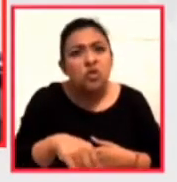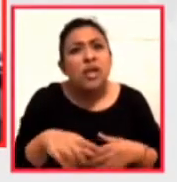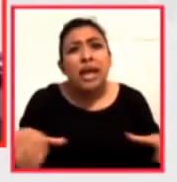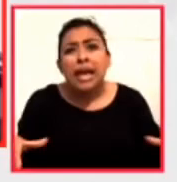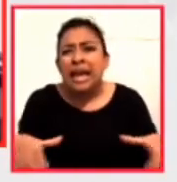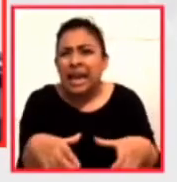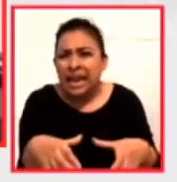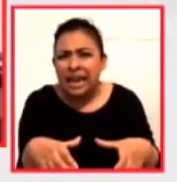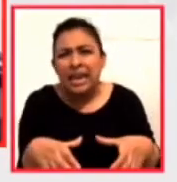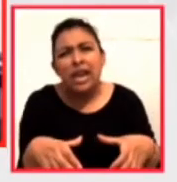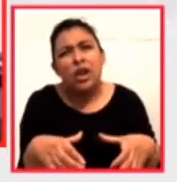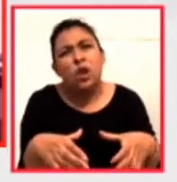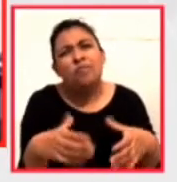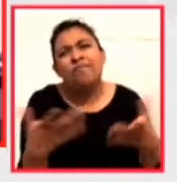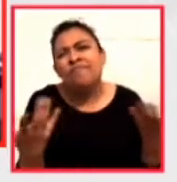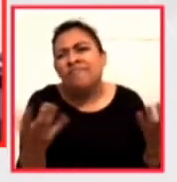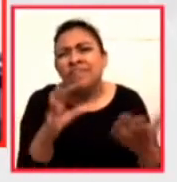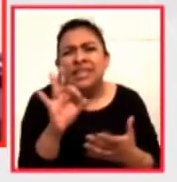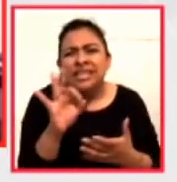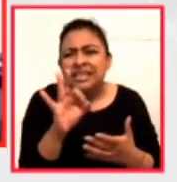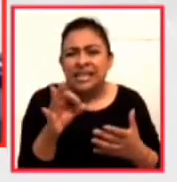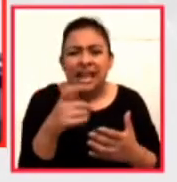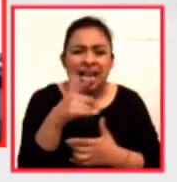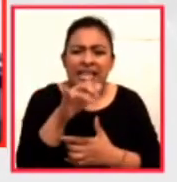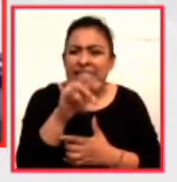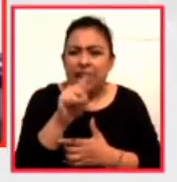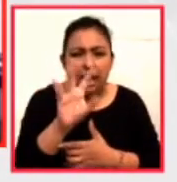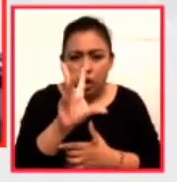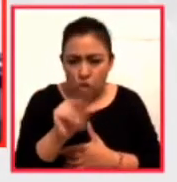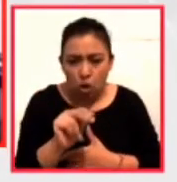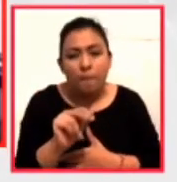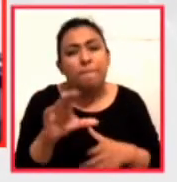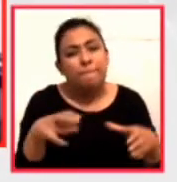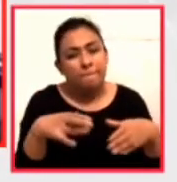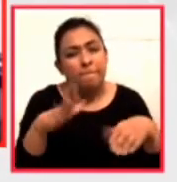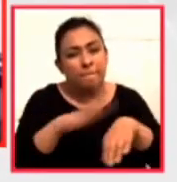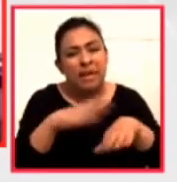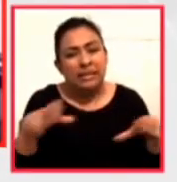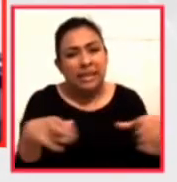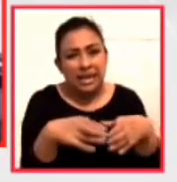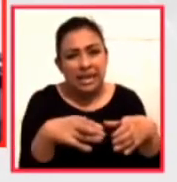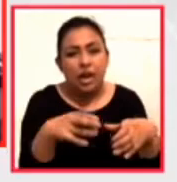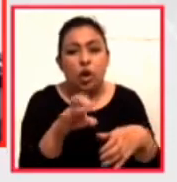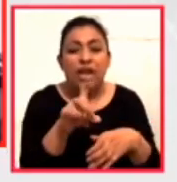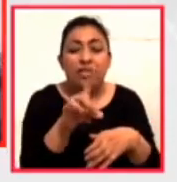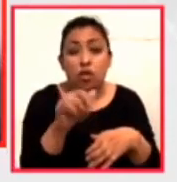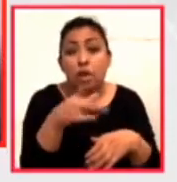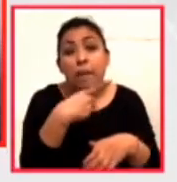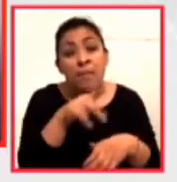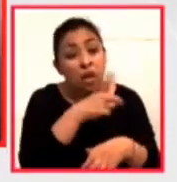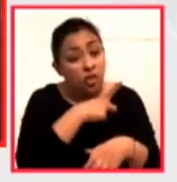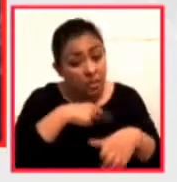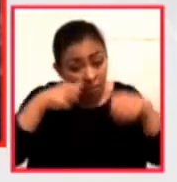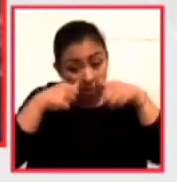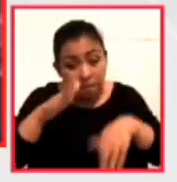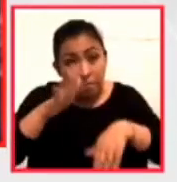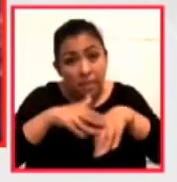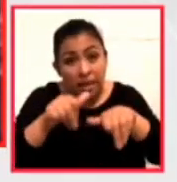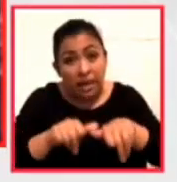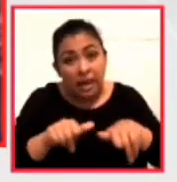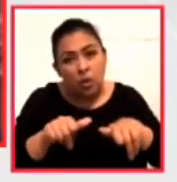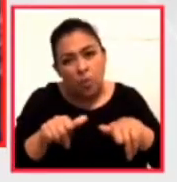no es un género literario, quizás es un género editorial, como muchos le han dicho, pero que debería de ocupar un lugar más importante en las universidades.